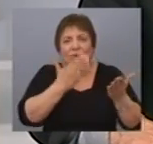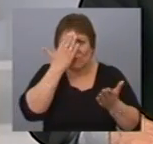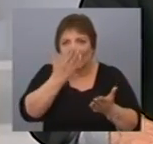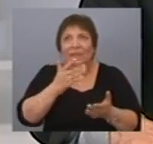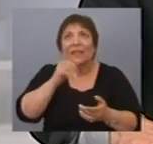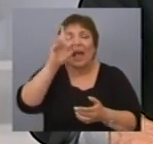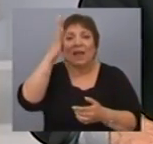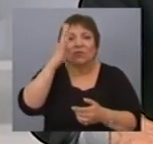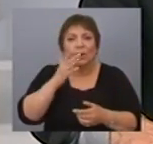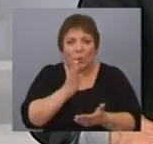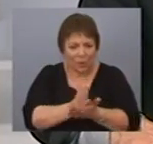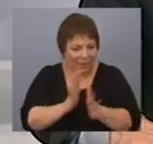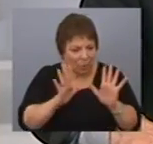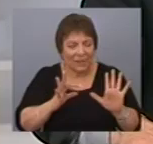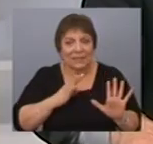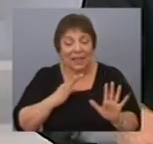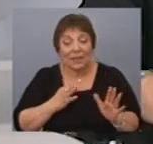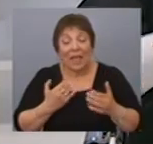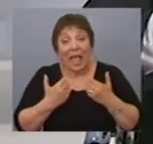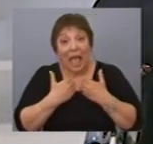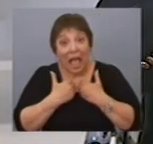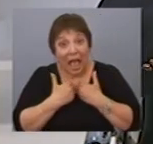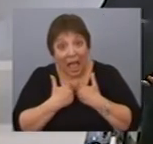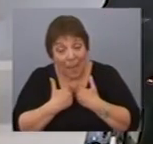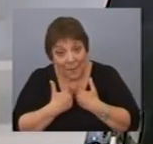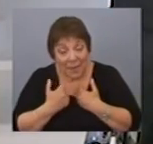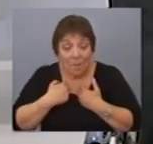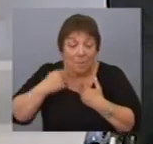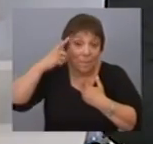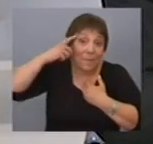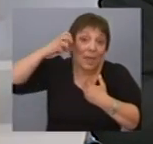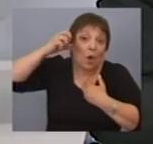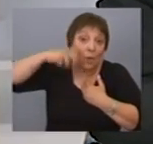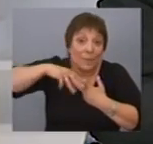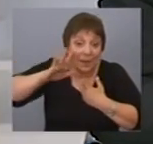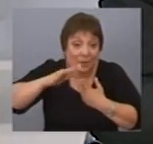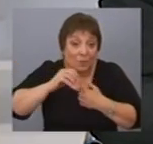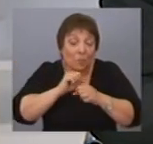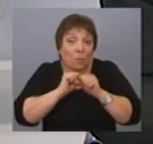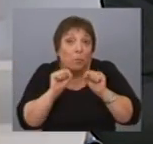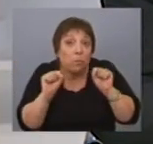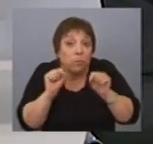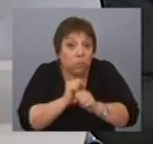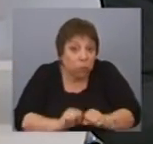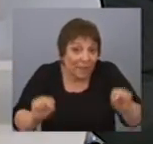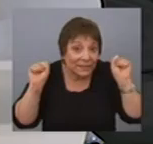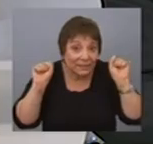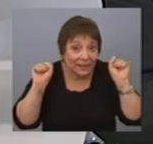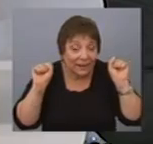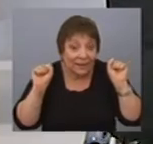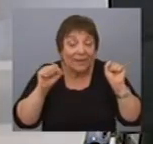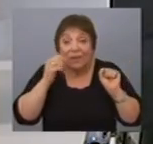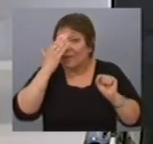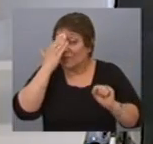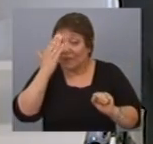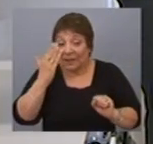década? Y a mí se me ocurre que una hipótesis que uno puede manejar es que el